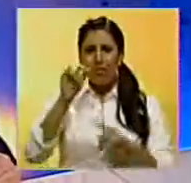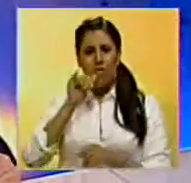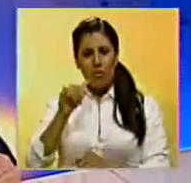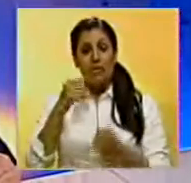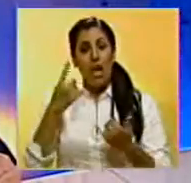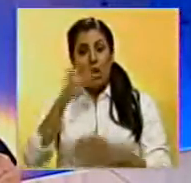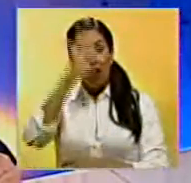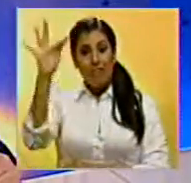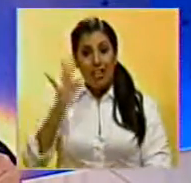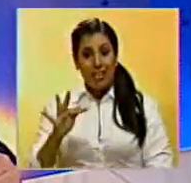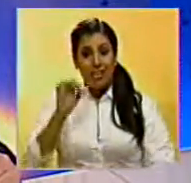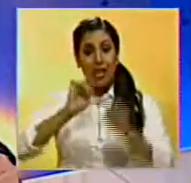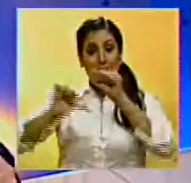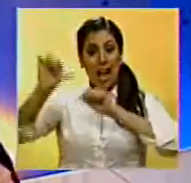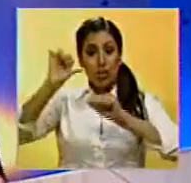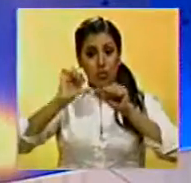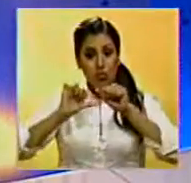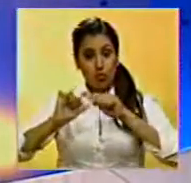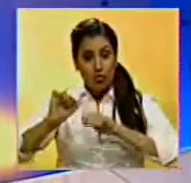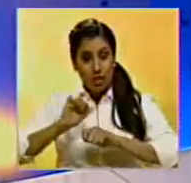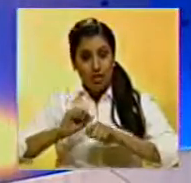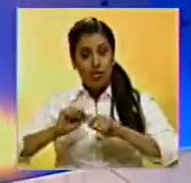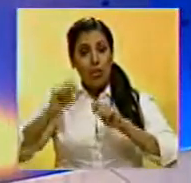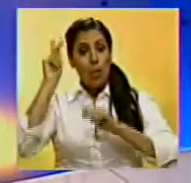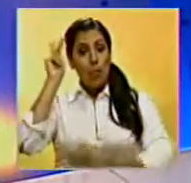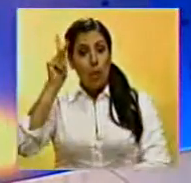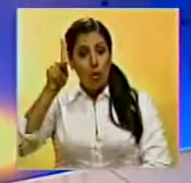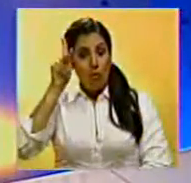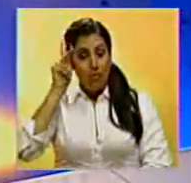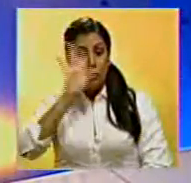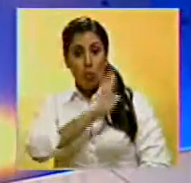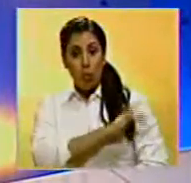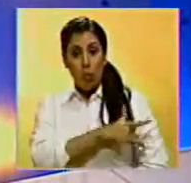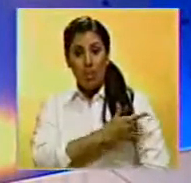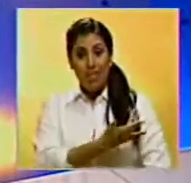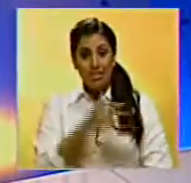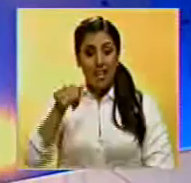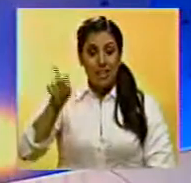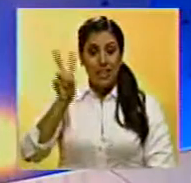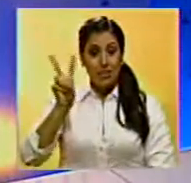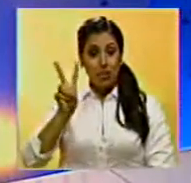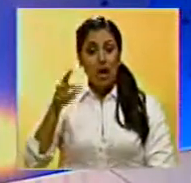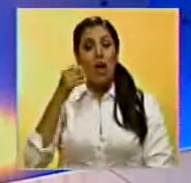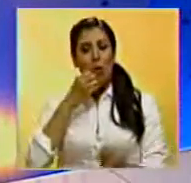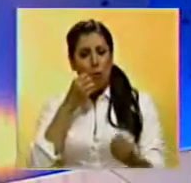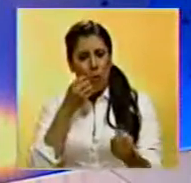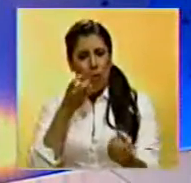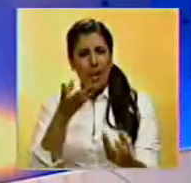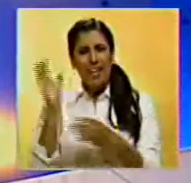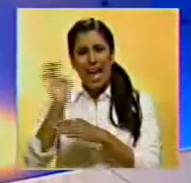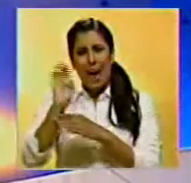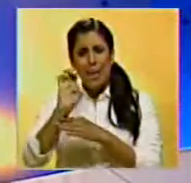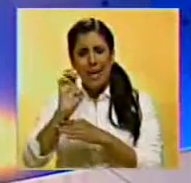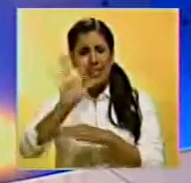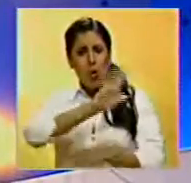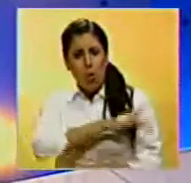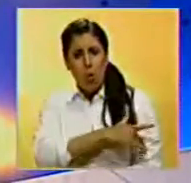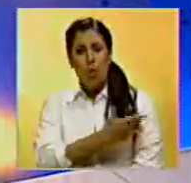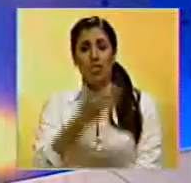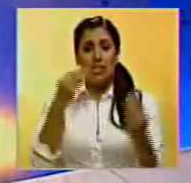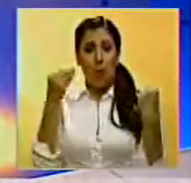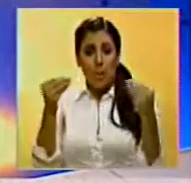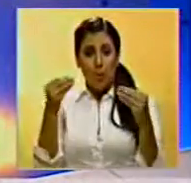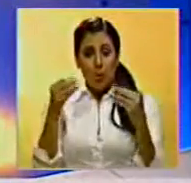La Federación de Asociaciones de Profesores Universitarios de Venezuela declaró en emergencia las universidades